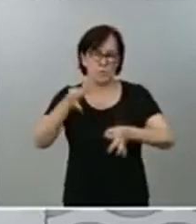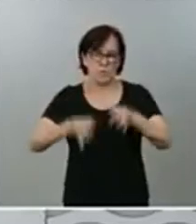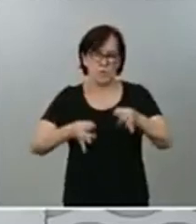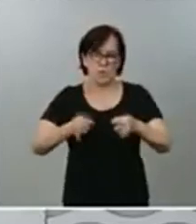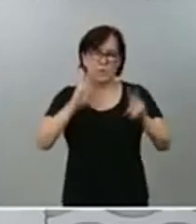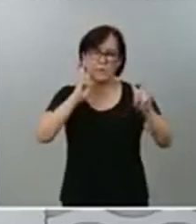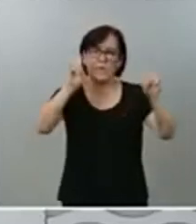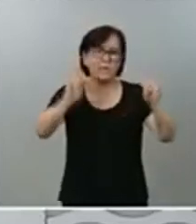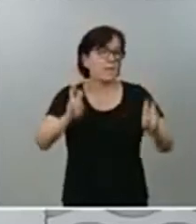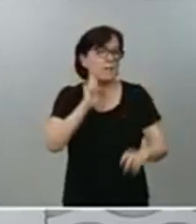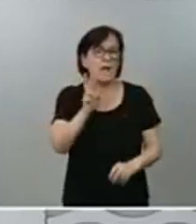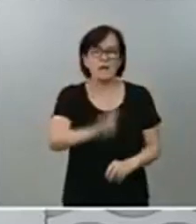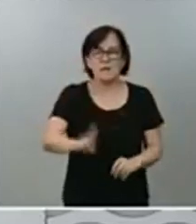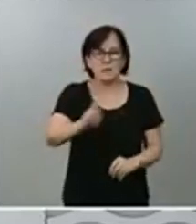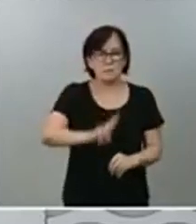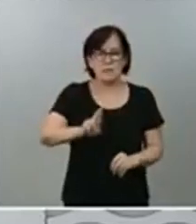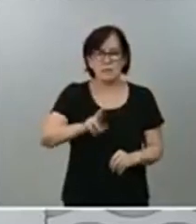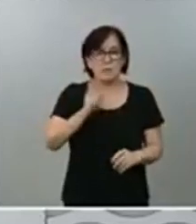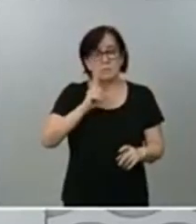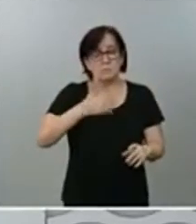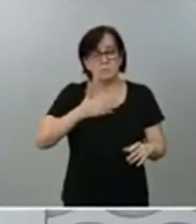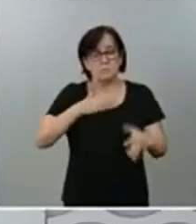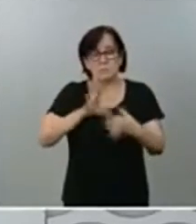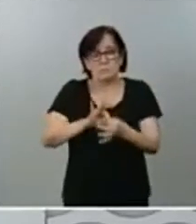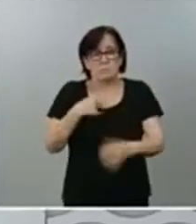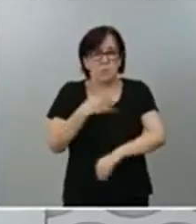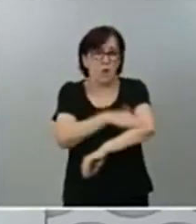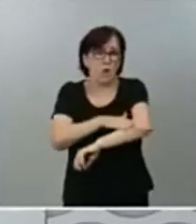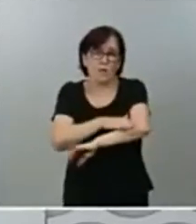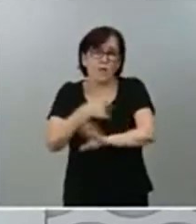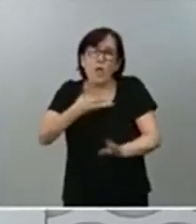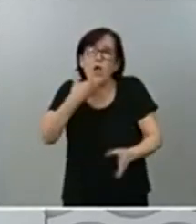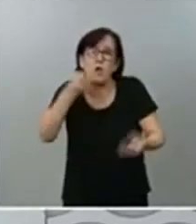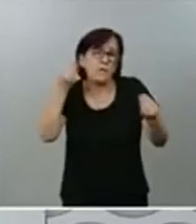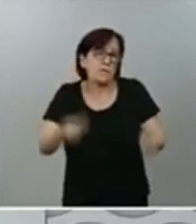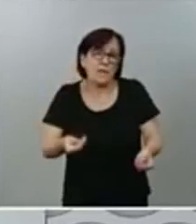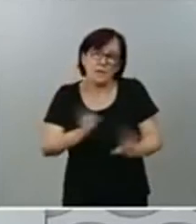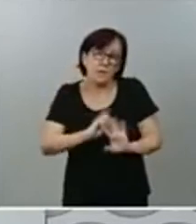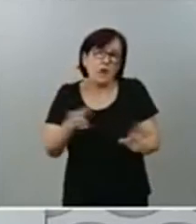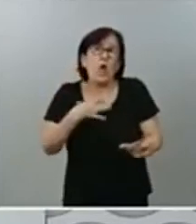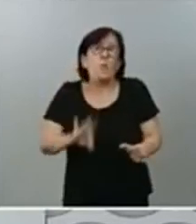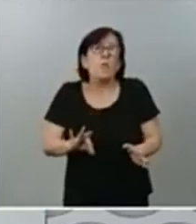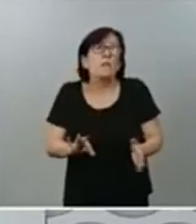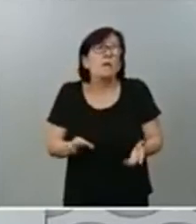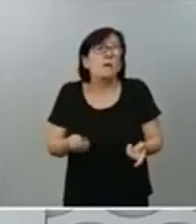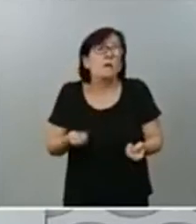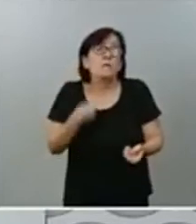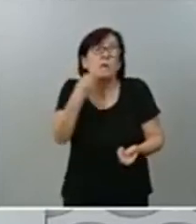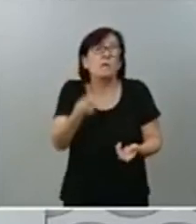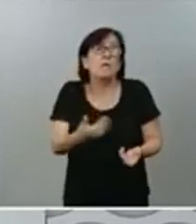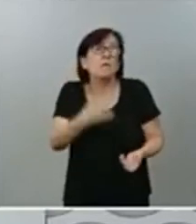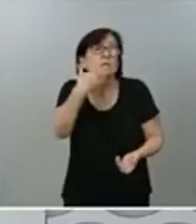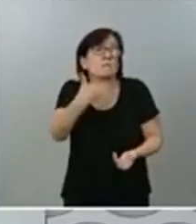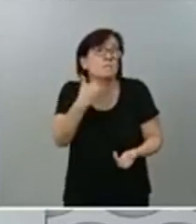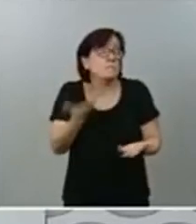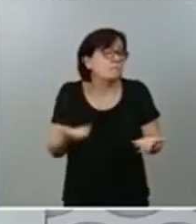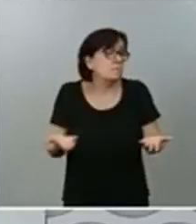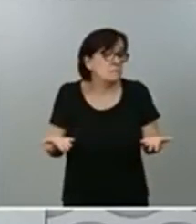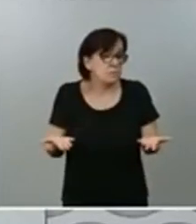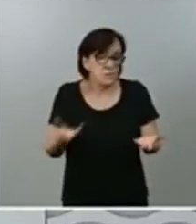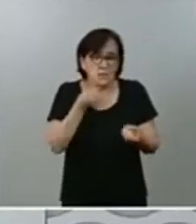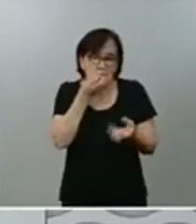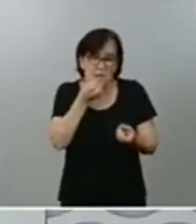insisto, en que no le corresponde al Gobierno, no conoce y, por tanto, no puede aportar gran parte de información